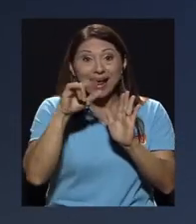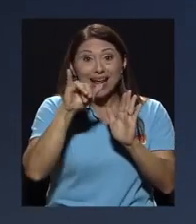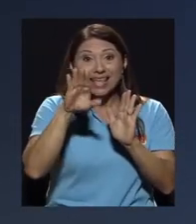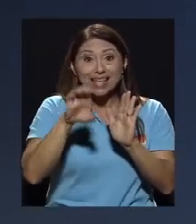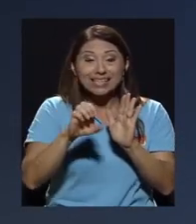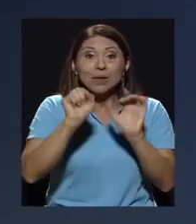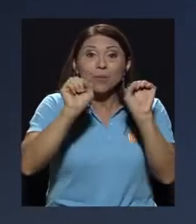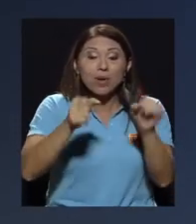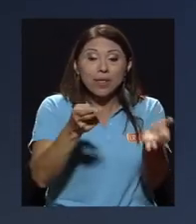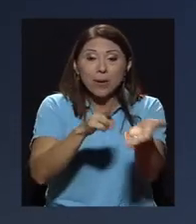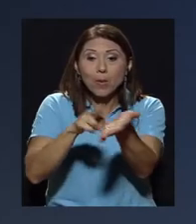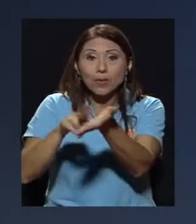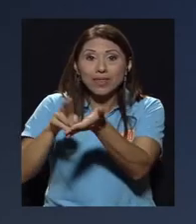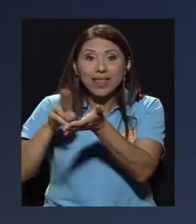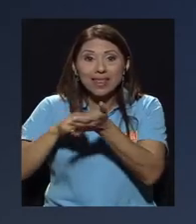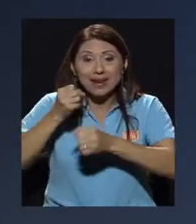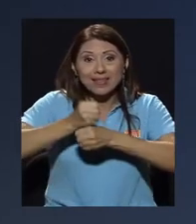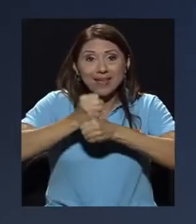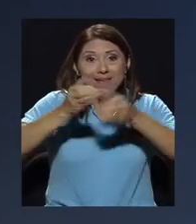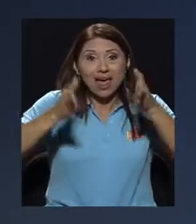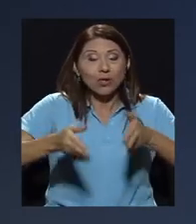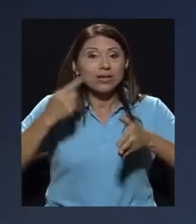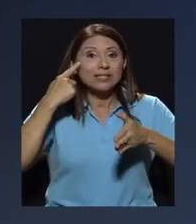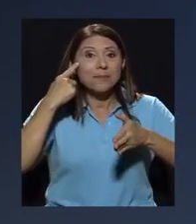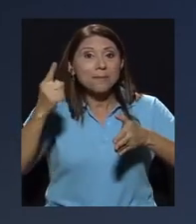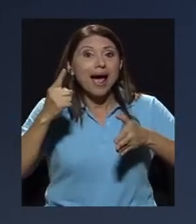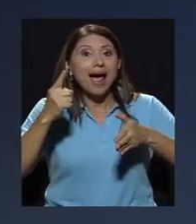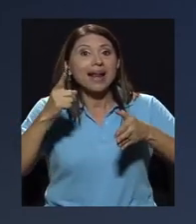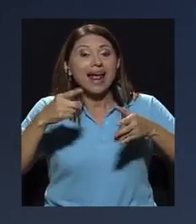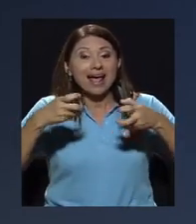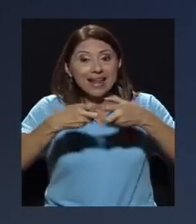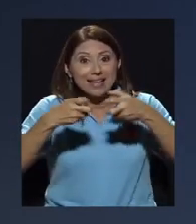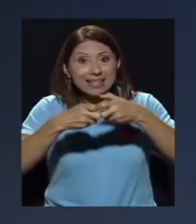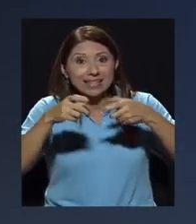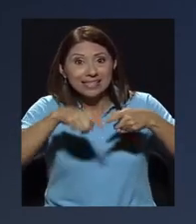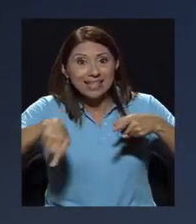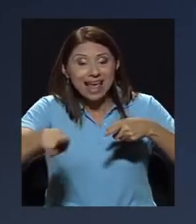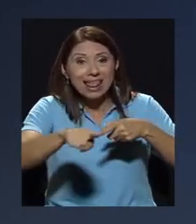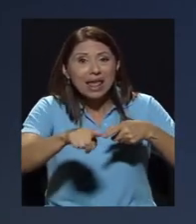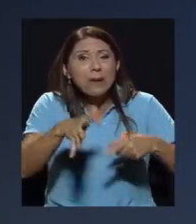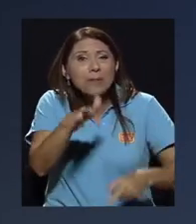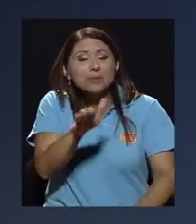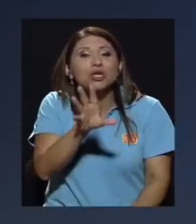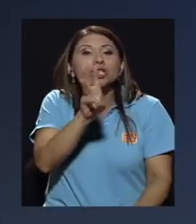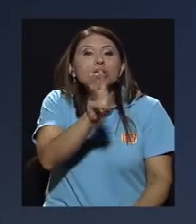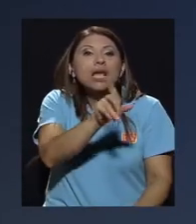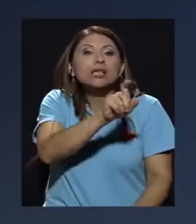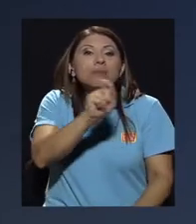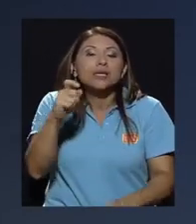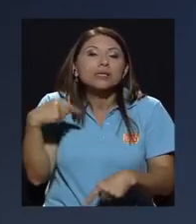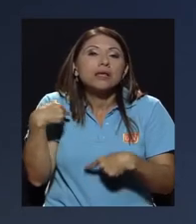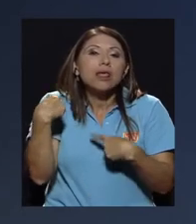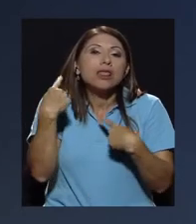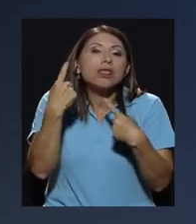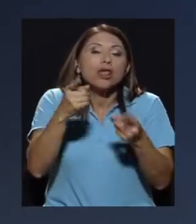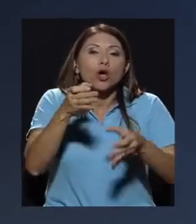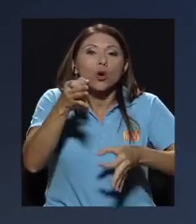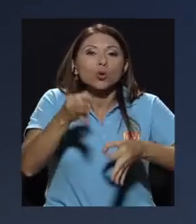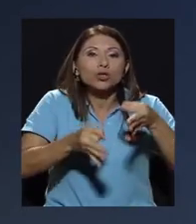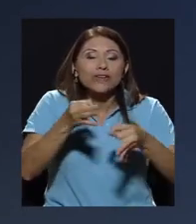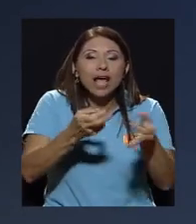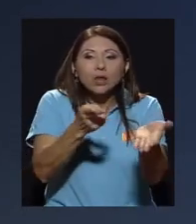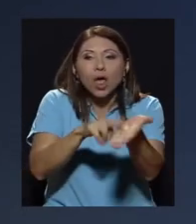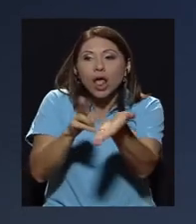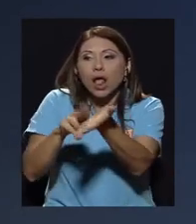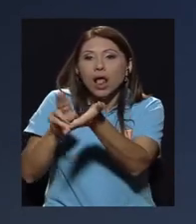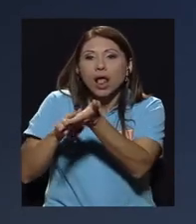operarios para una de las plantas hidroeléctricas más importantes del país tuvo que pasar alrededor de seis meses justificando la contratación de los empleados